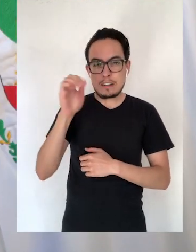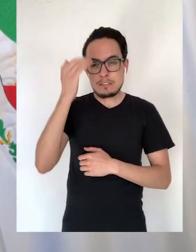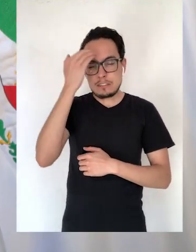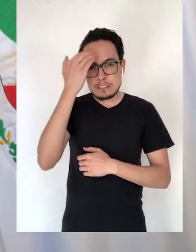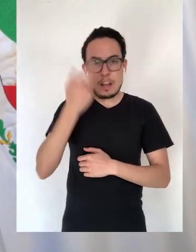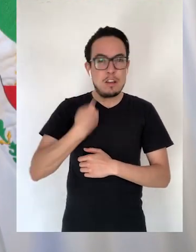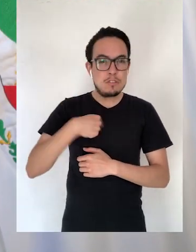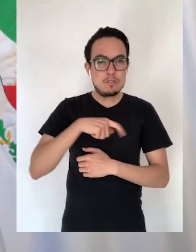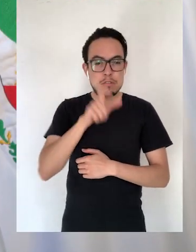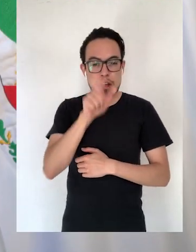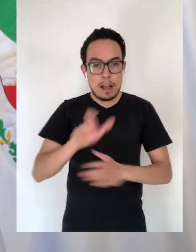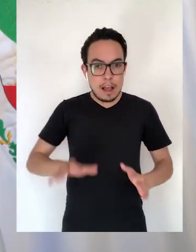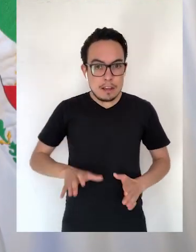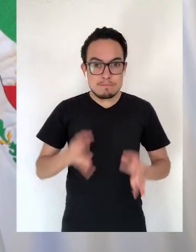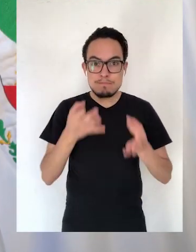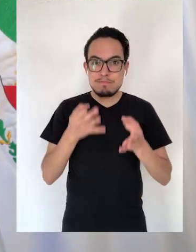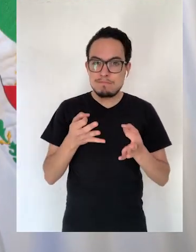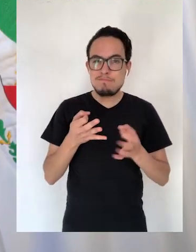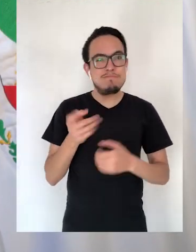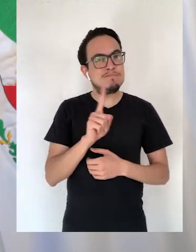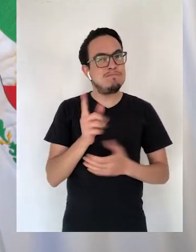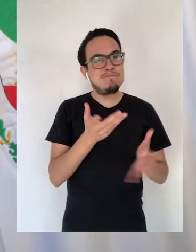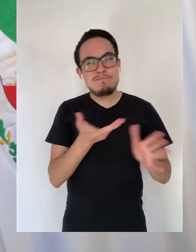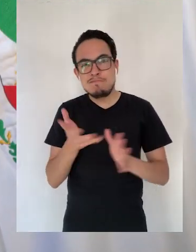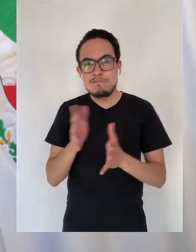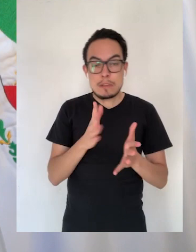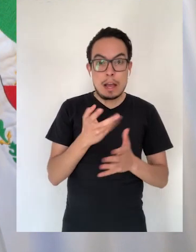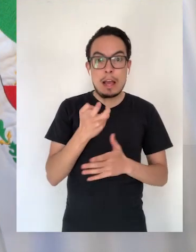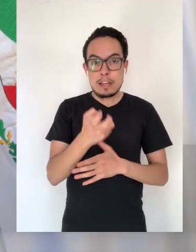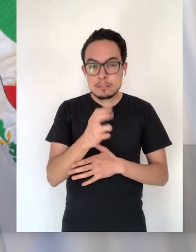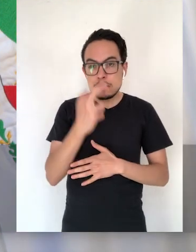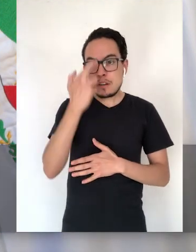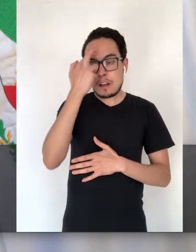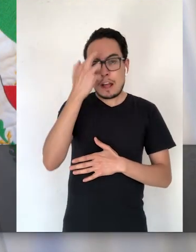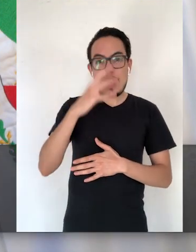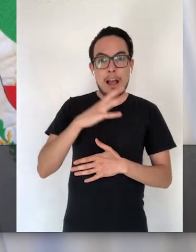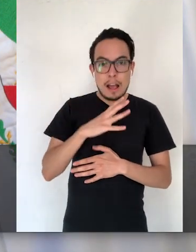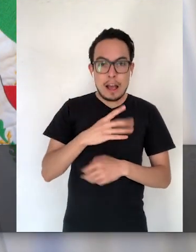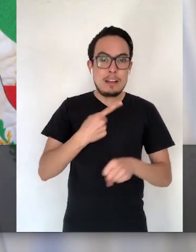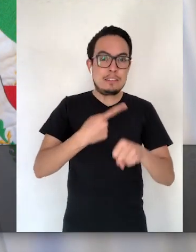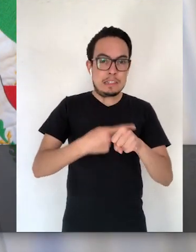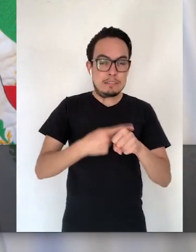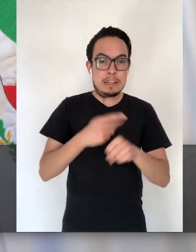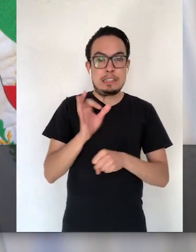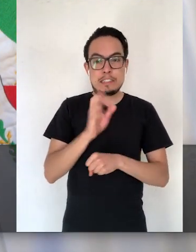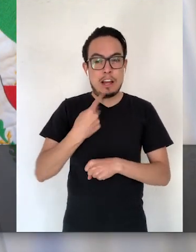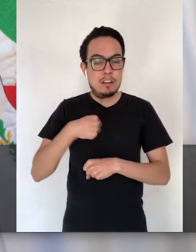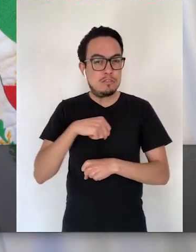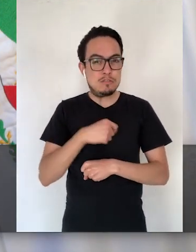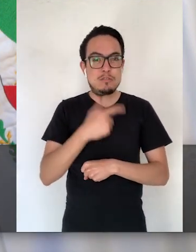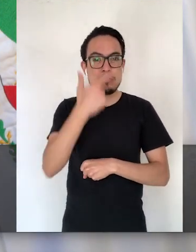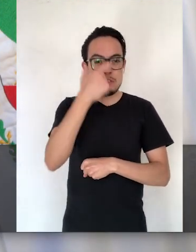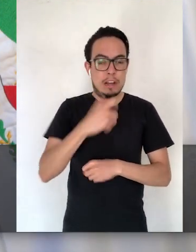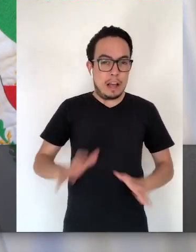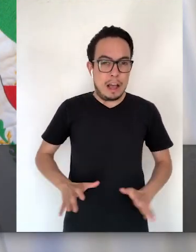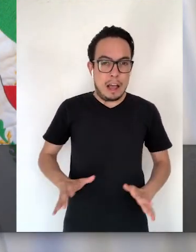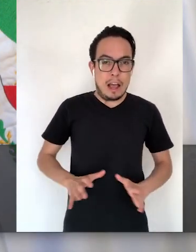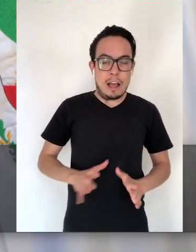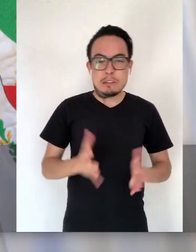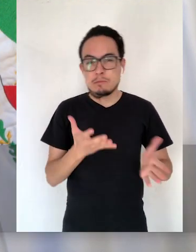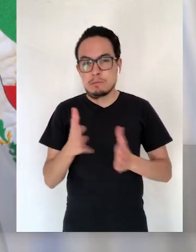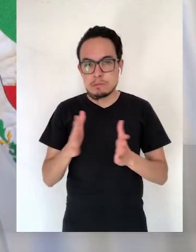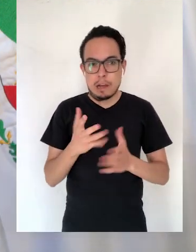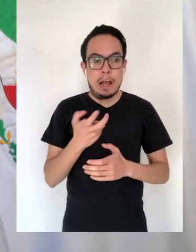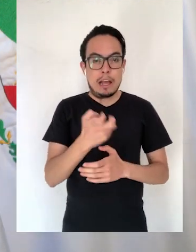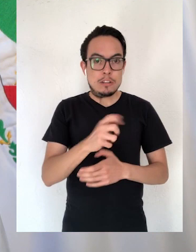nuestro desempeño como población ha sido tibio y es importante que recordemos que estamos frente a un fenómeno natural que aprovecha nuestras tibiezas para